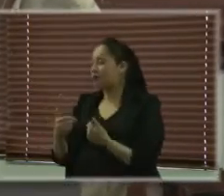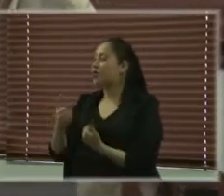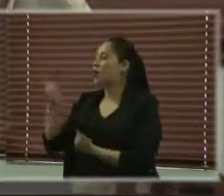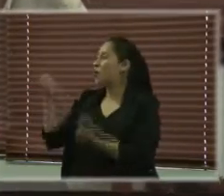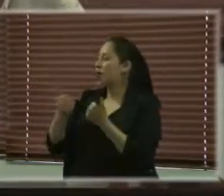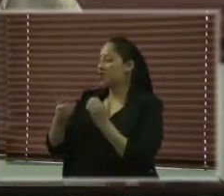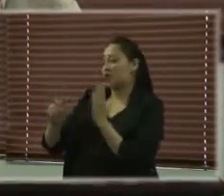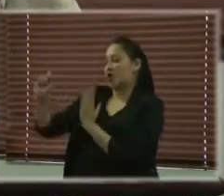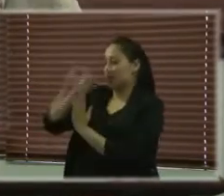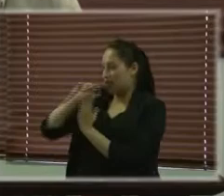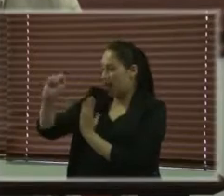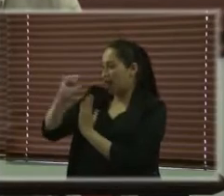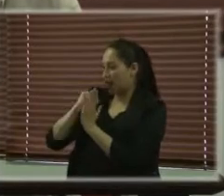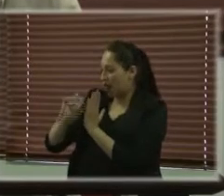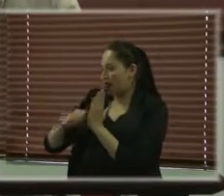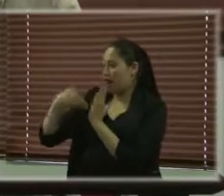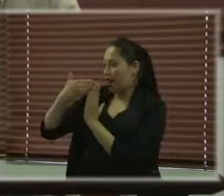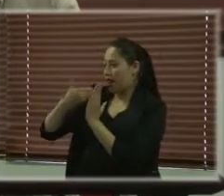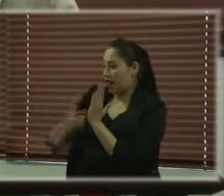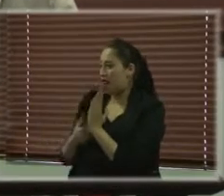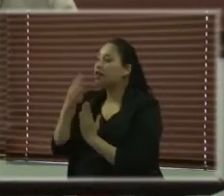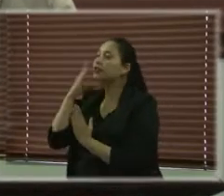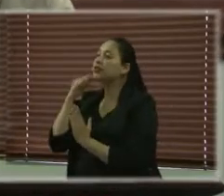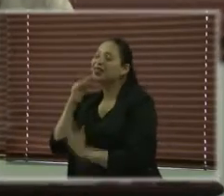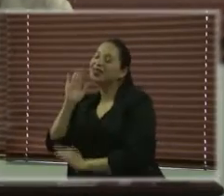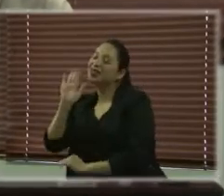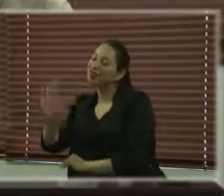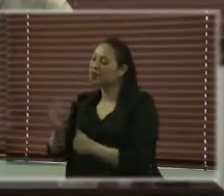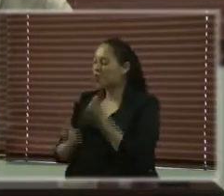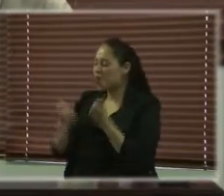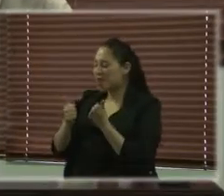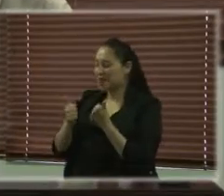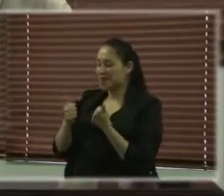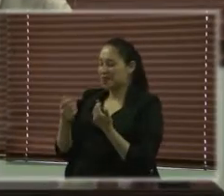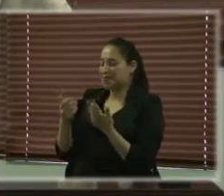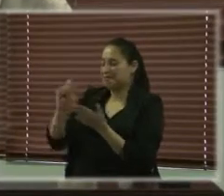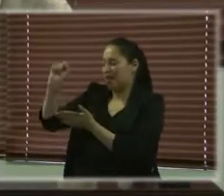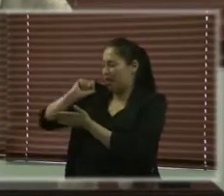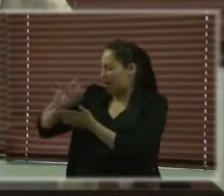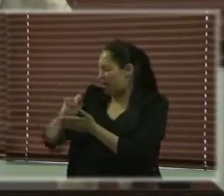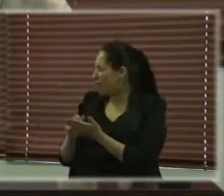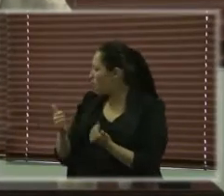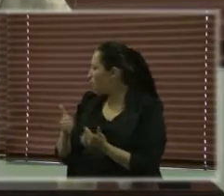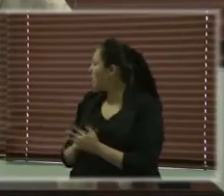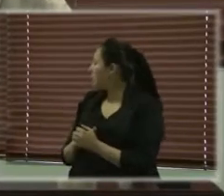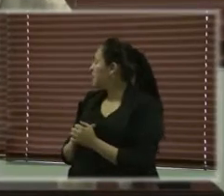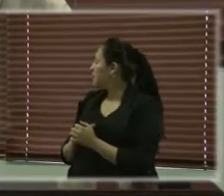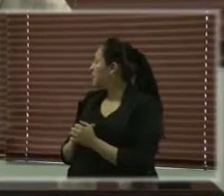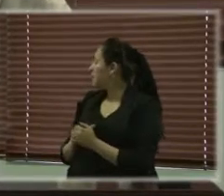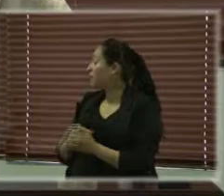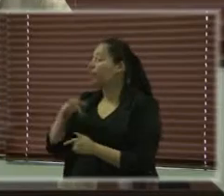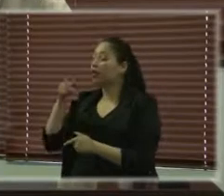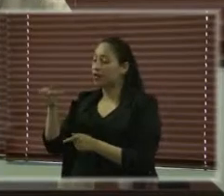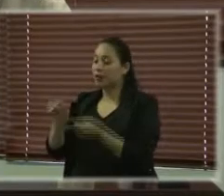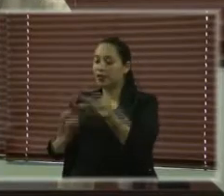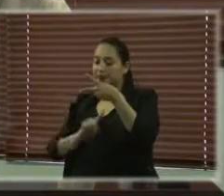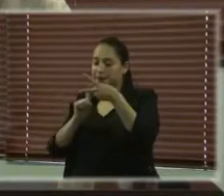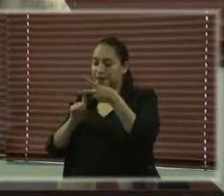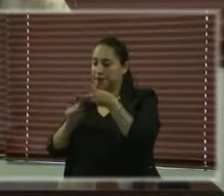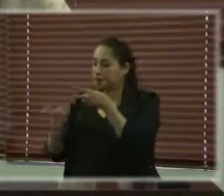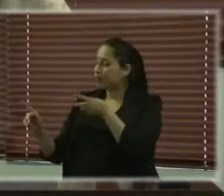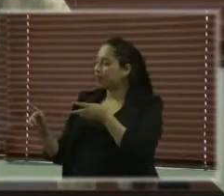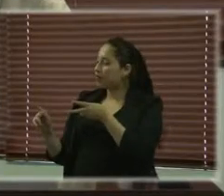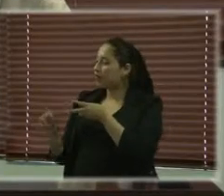más documentadas en tu experiencia? Y la segunda es, si hay información sobre